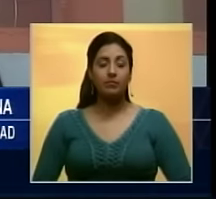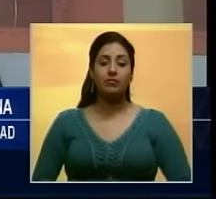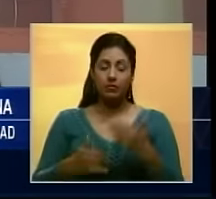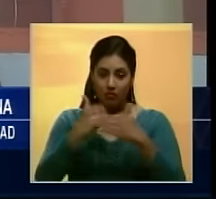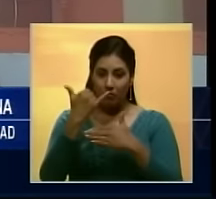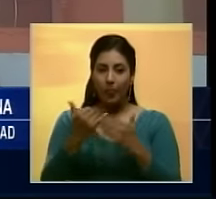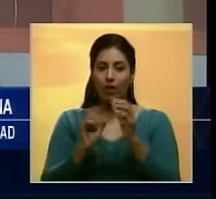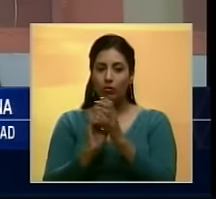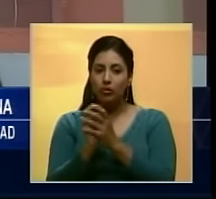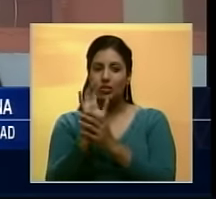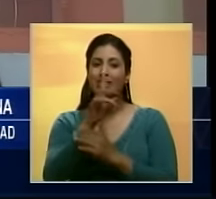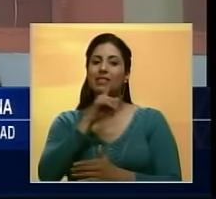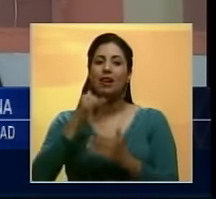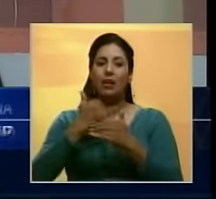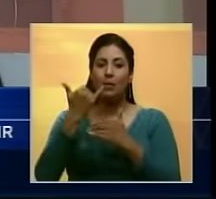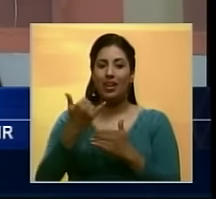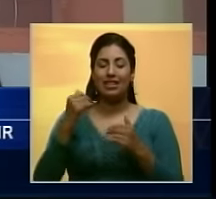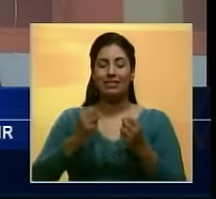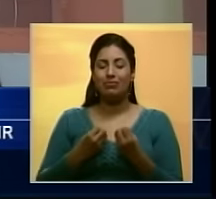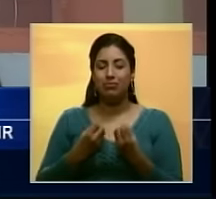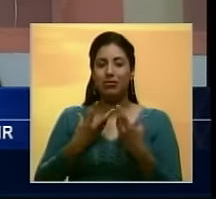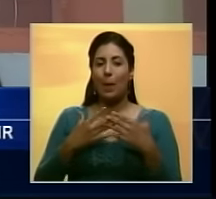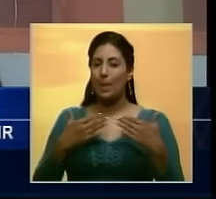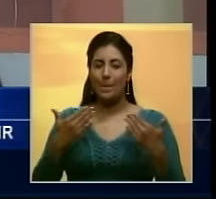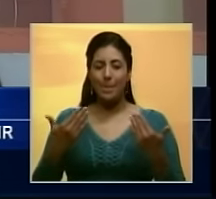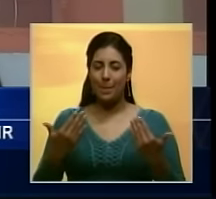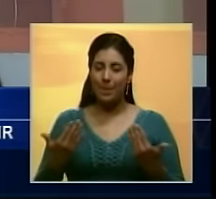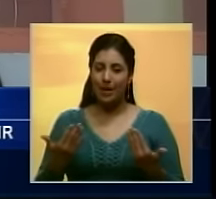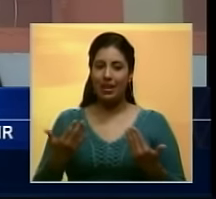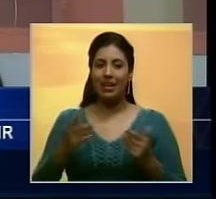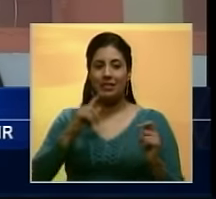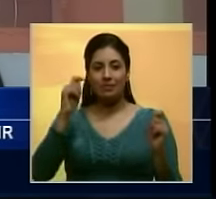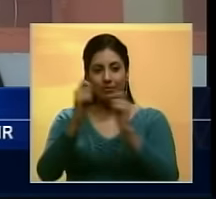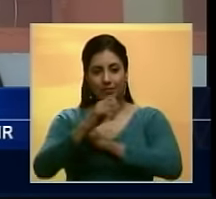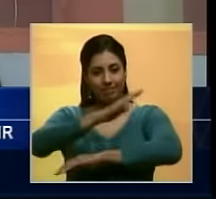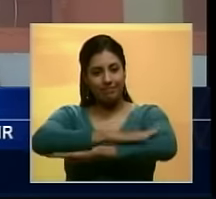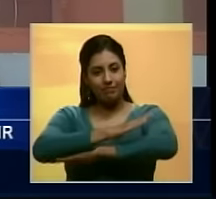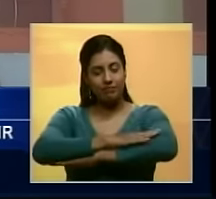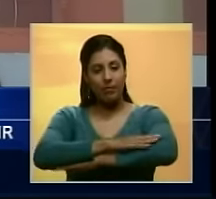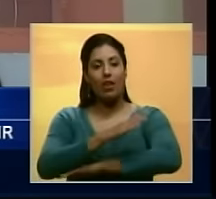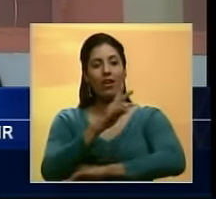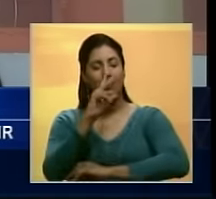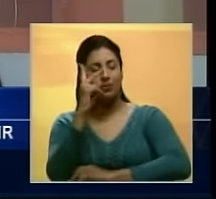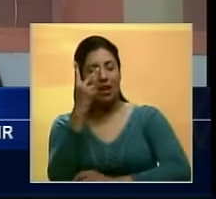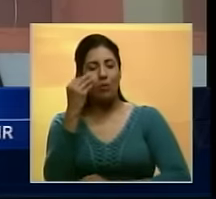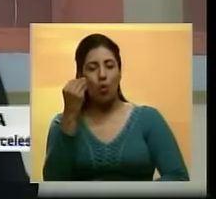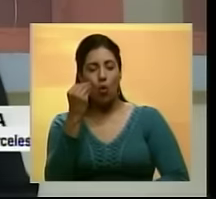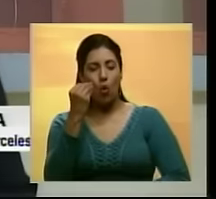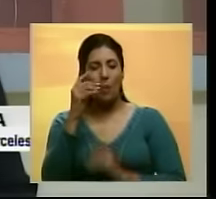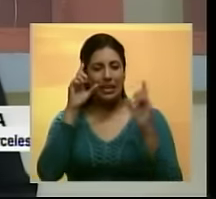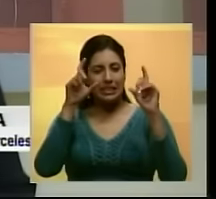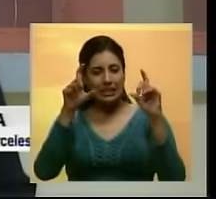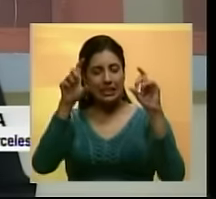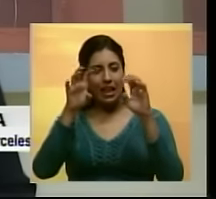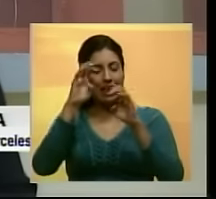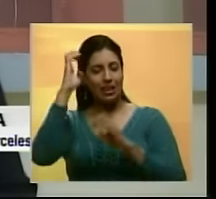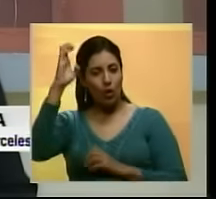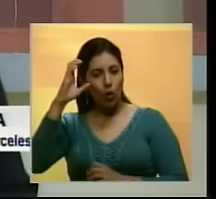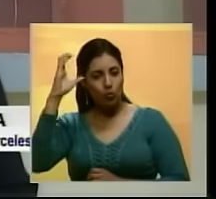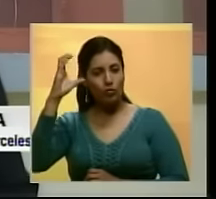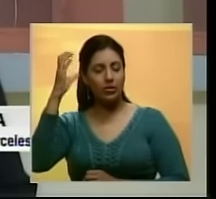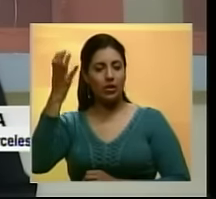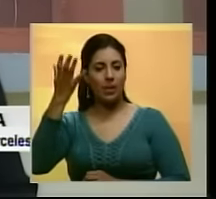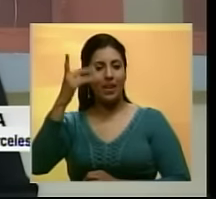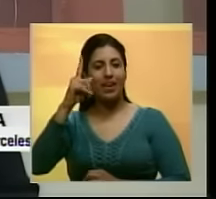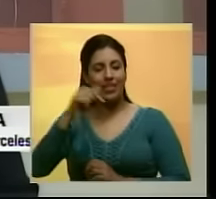proyecto Resurgir es un proyecto que nace para cambiar actitudes a través de reeducar, concienciar